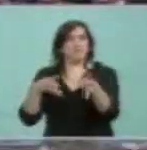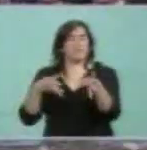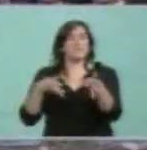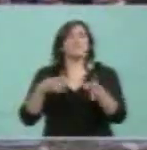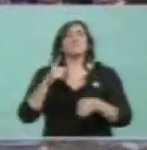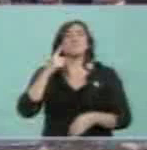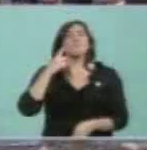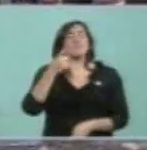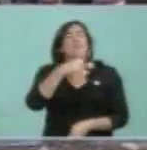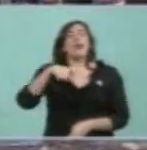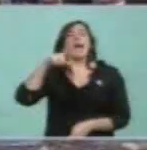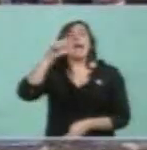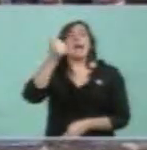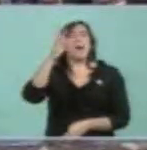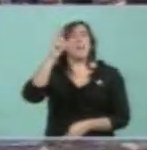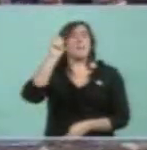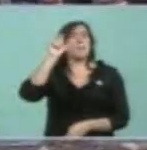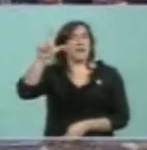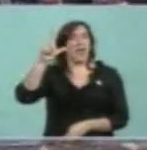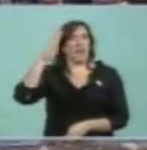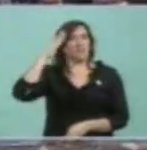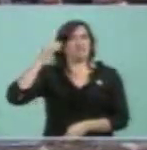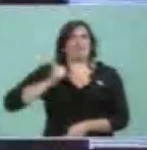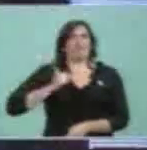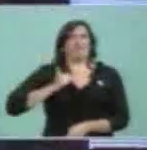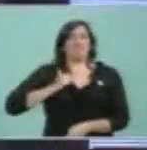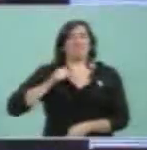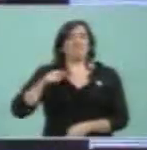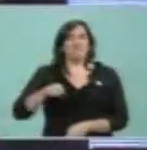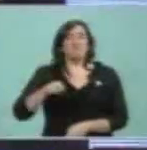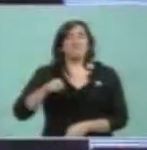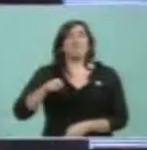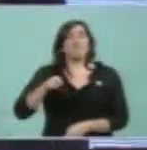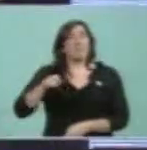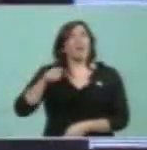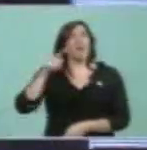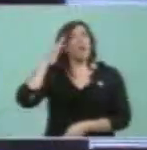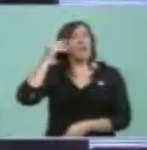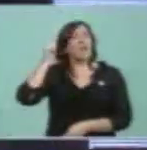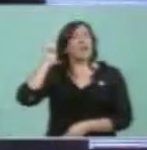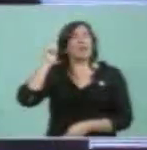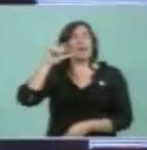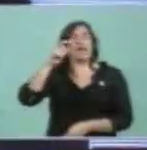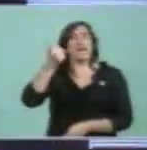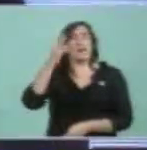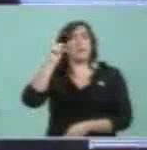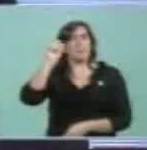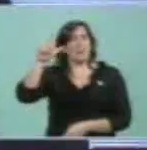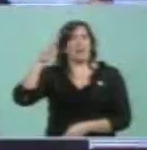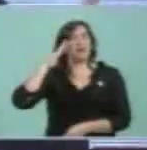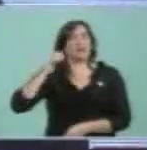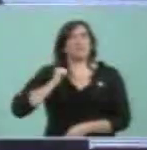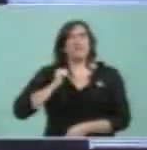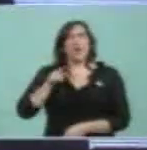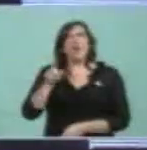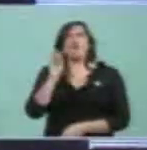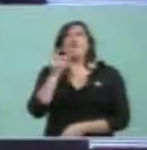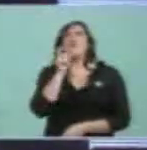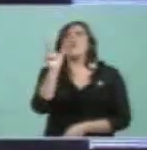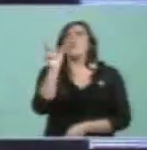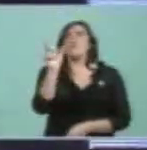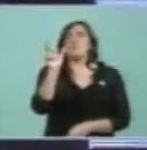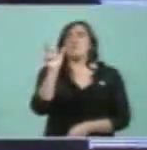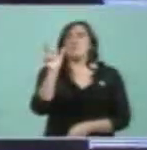Sargento Cabral, ese cuyo nombre